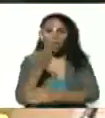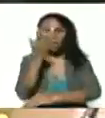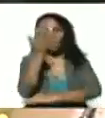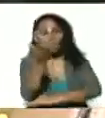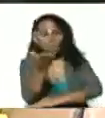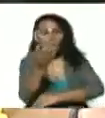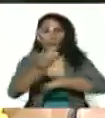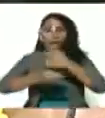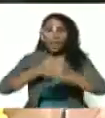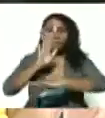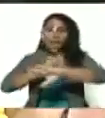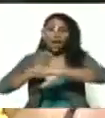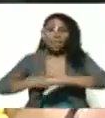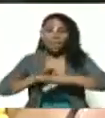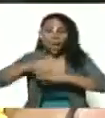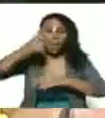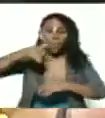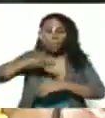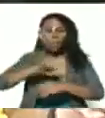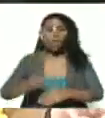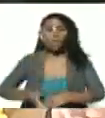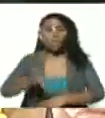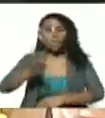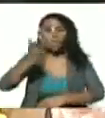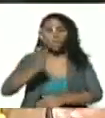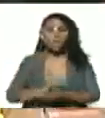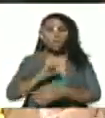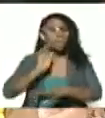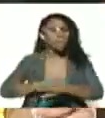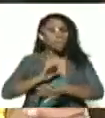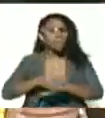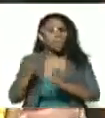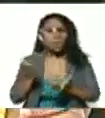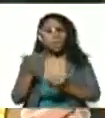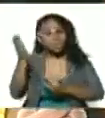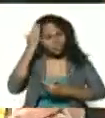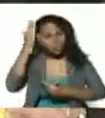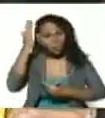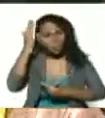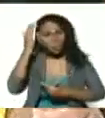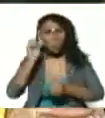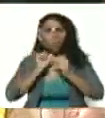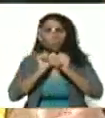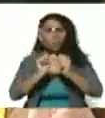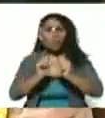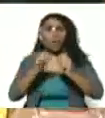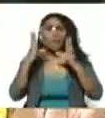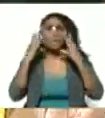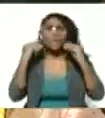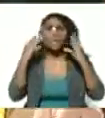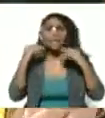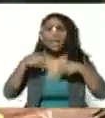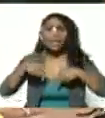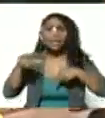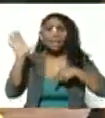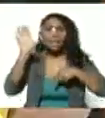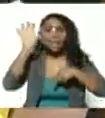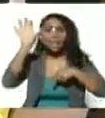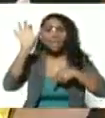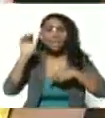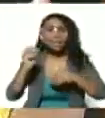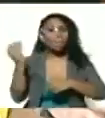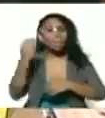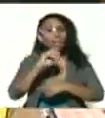alertando a la población es muy pertinente porque sabemos por seguimiento de experiencias en estos países más de